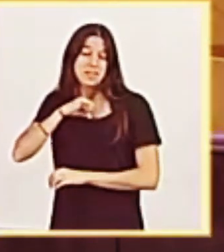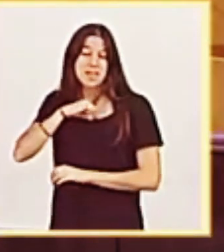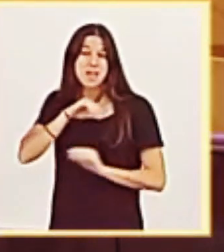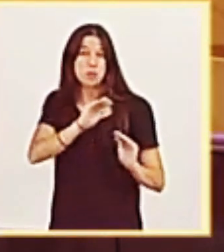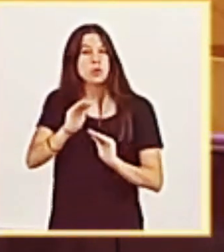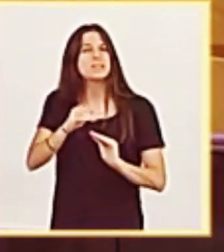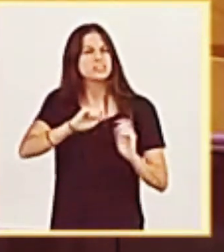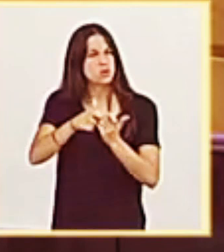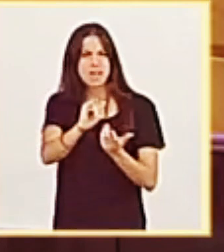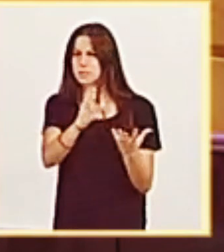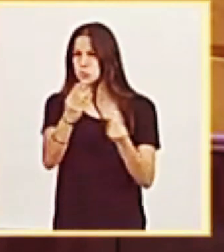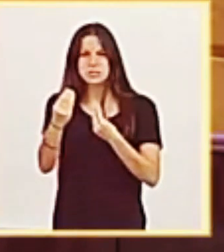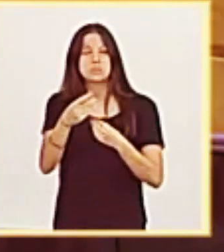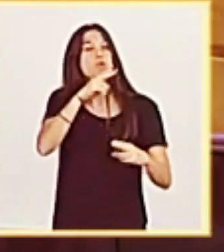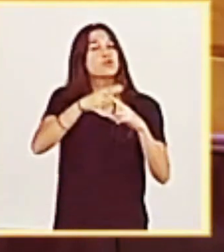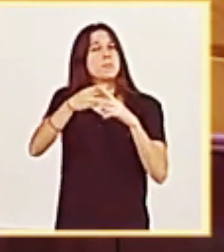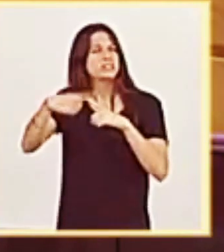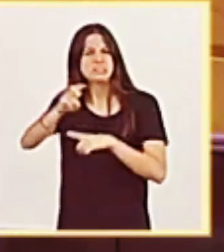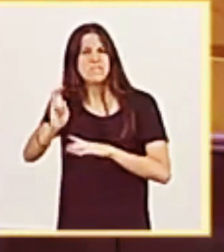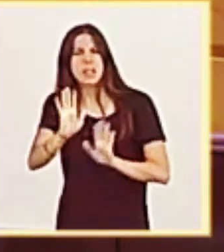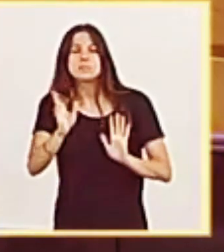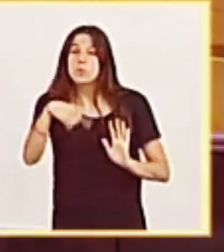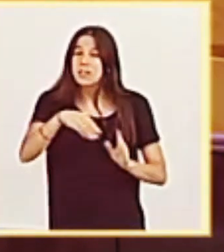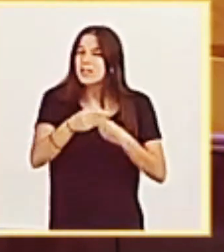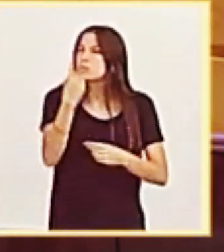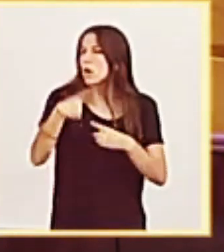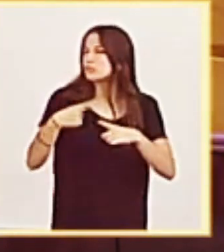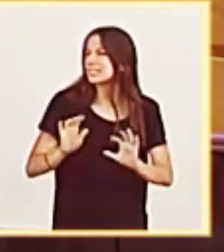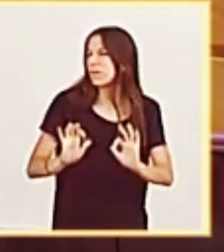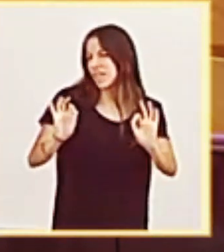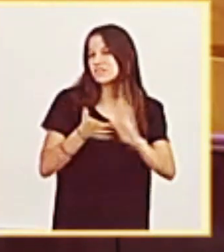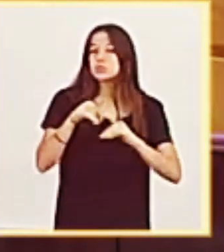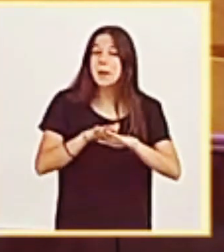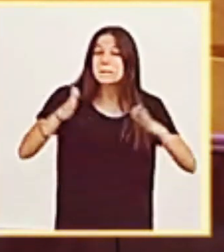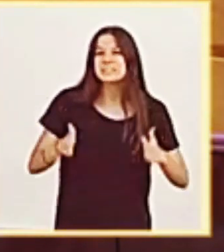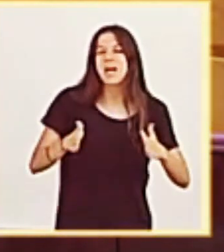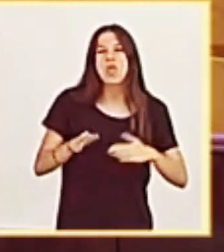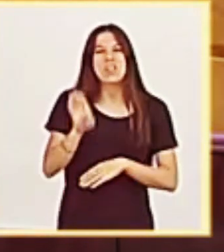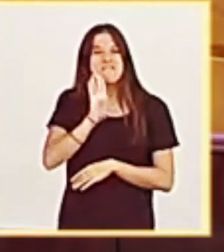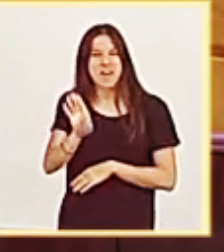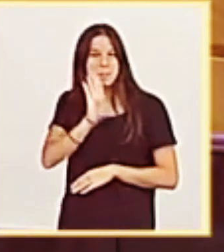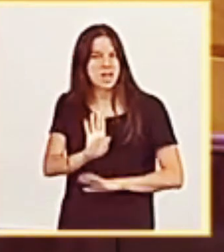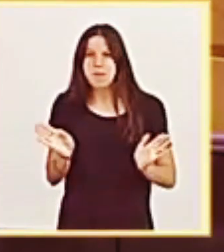¿Qué es de la infamia?